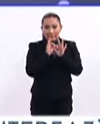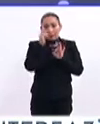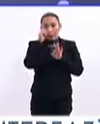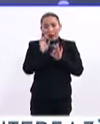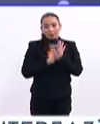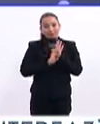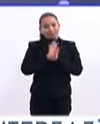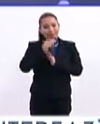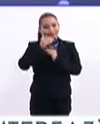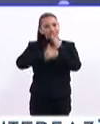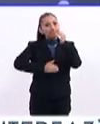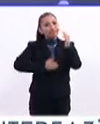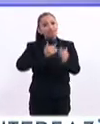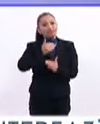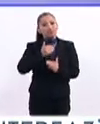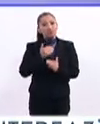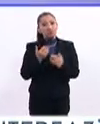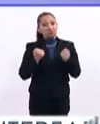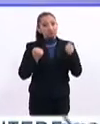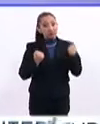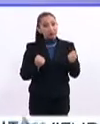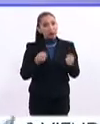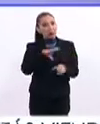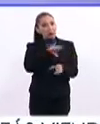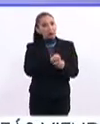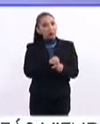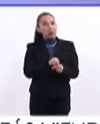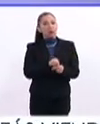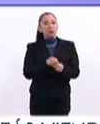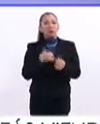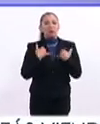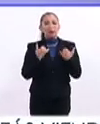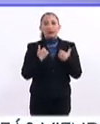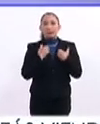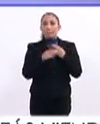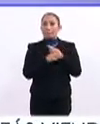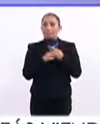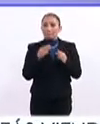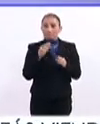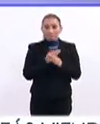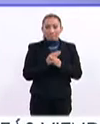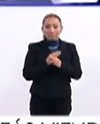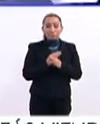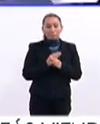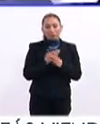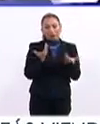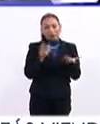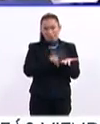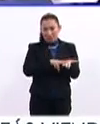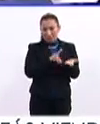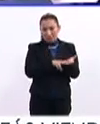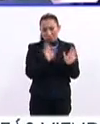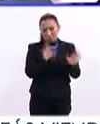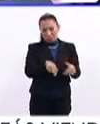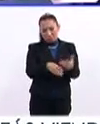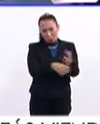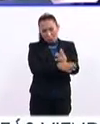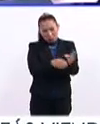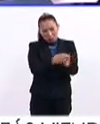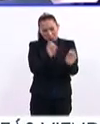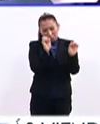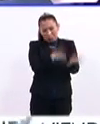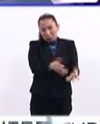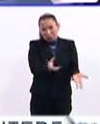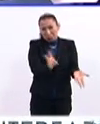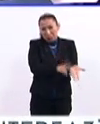para el desarrollo fuerte, integral de un joven. Lo material siempre no va a estar bien. O sea, no es